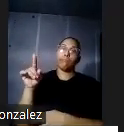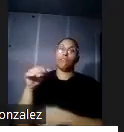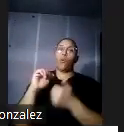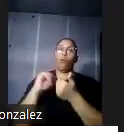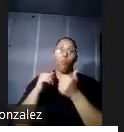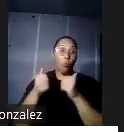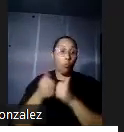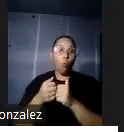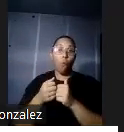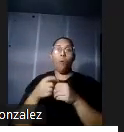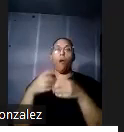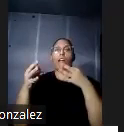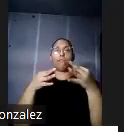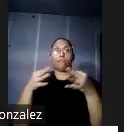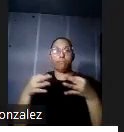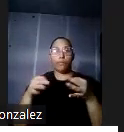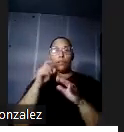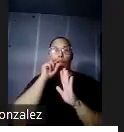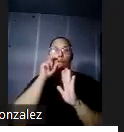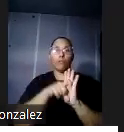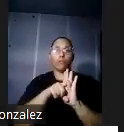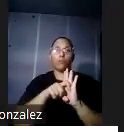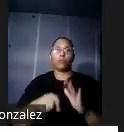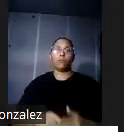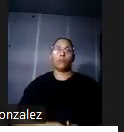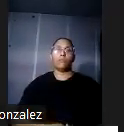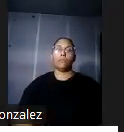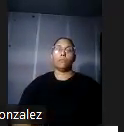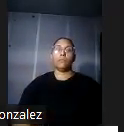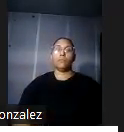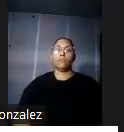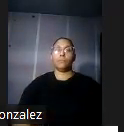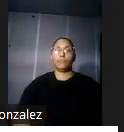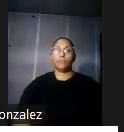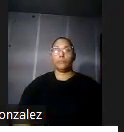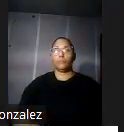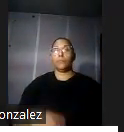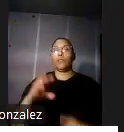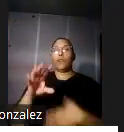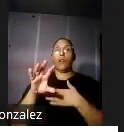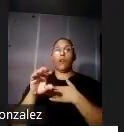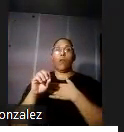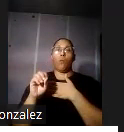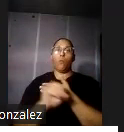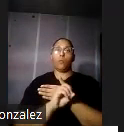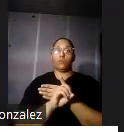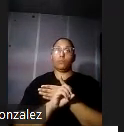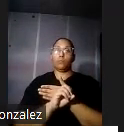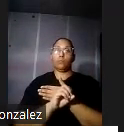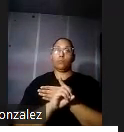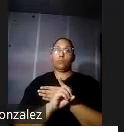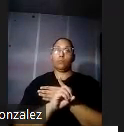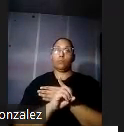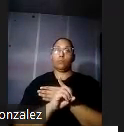este caso la fachada principal está mirando hacia la avenida Ashford la fachada oeste está mirando hacia la avenida